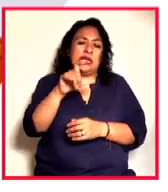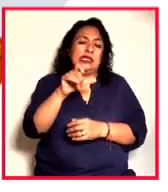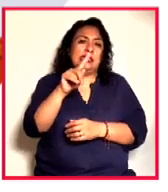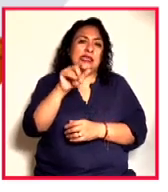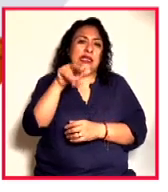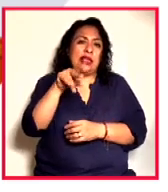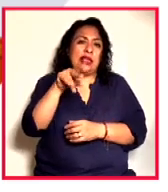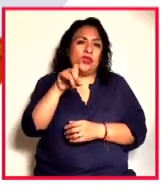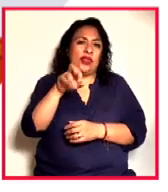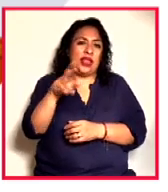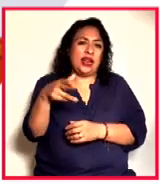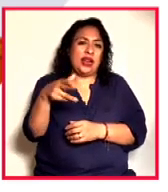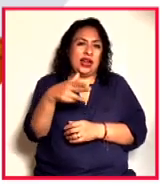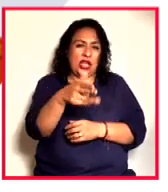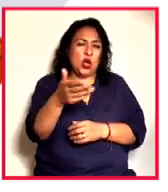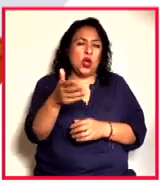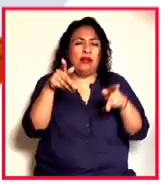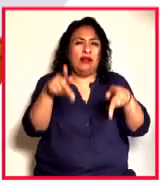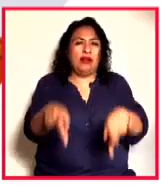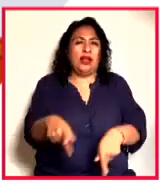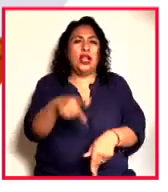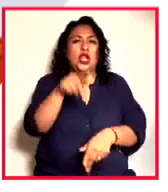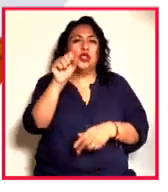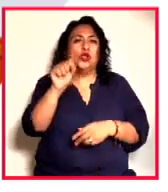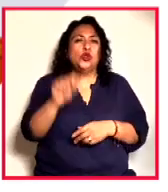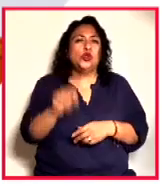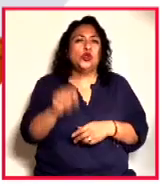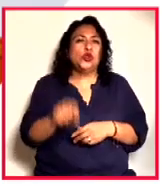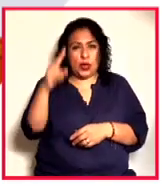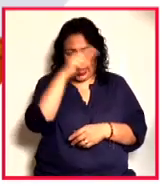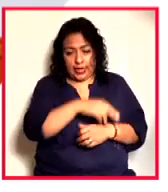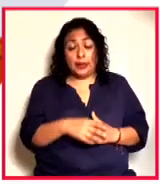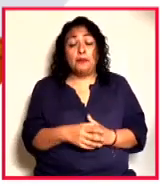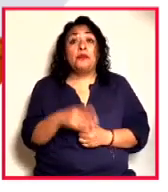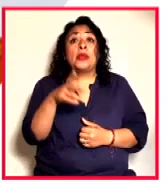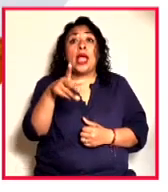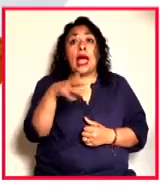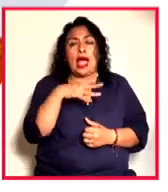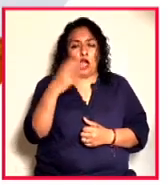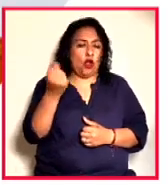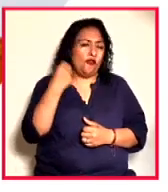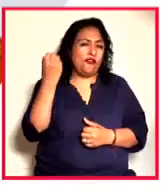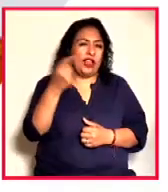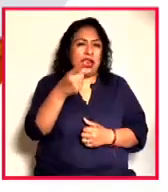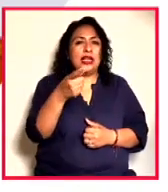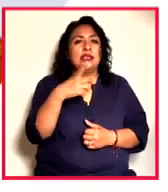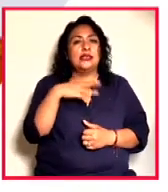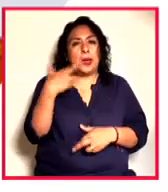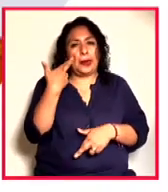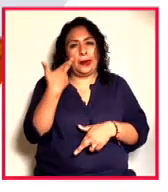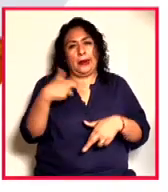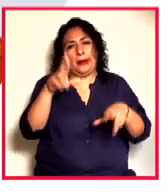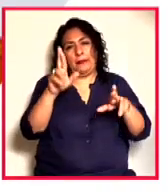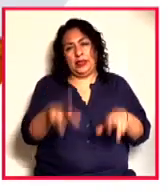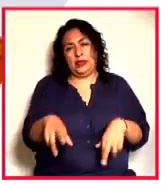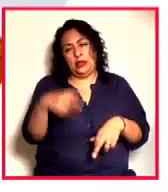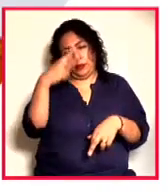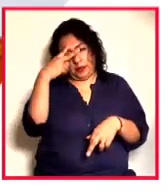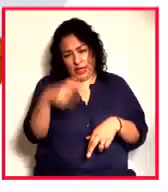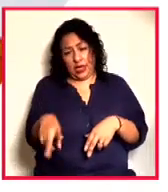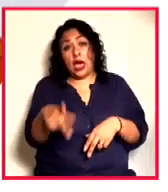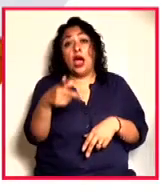de la tradición tumbas de tiro, al sur de Nayarit. Durante la conferencia, la diplomacia mexicana y el patrimonio cultural de México,